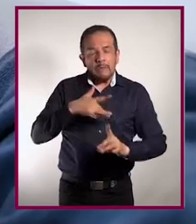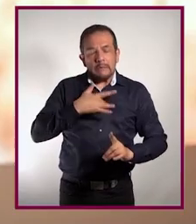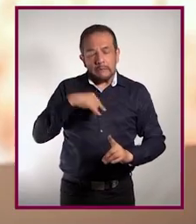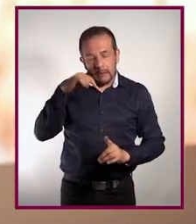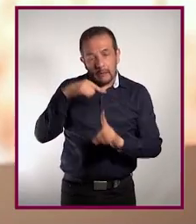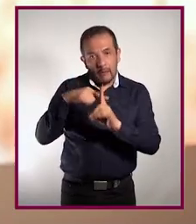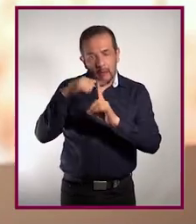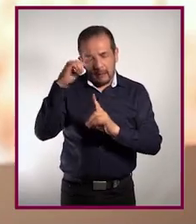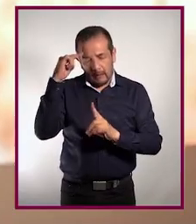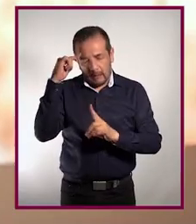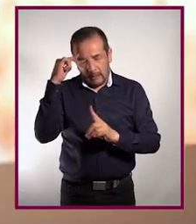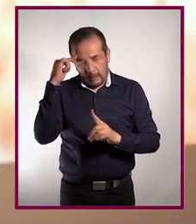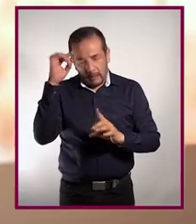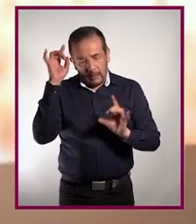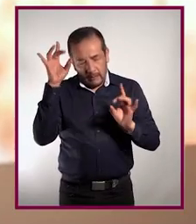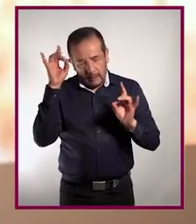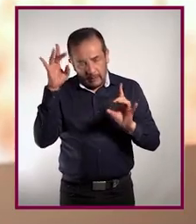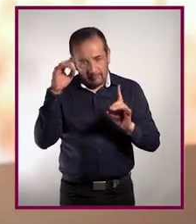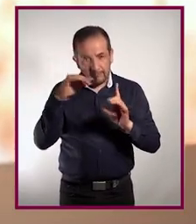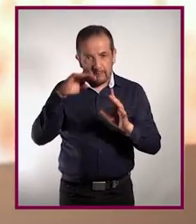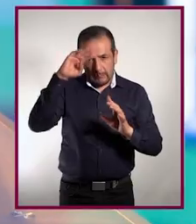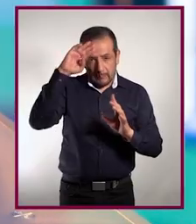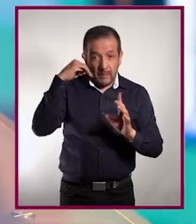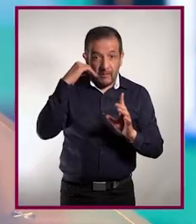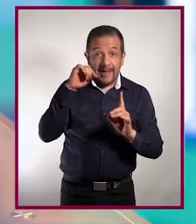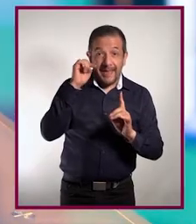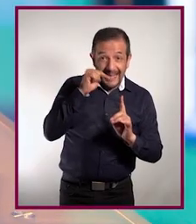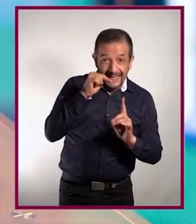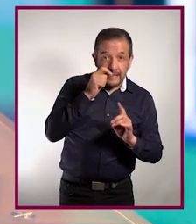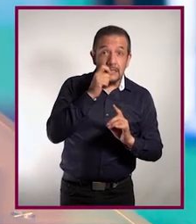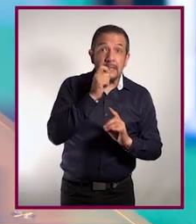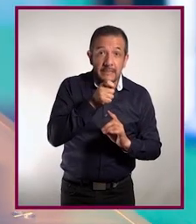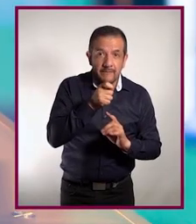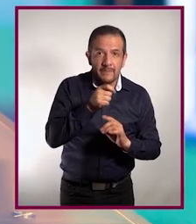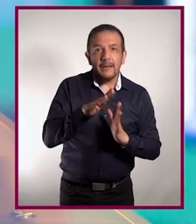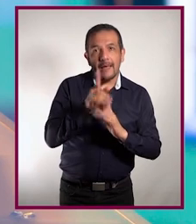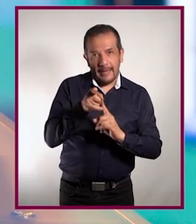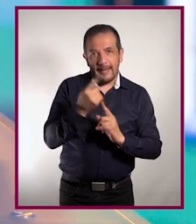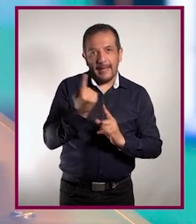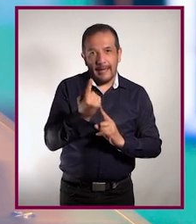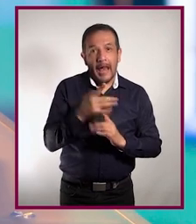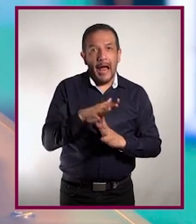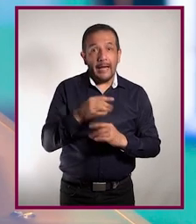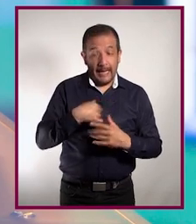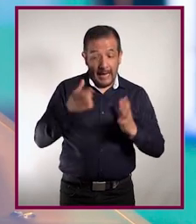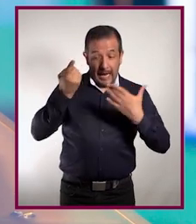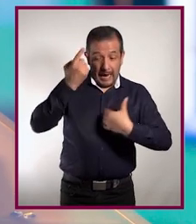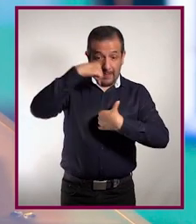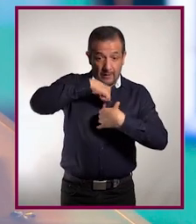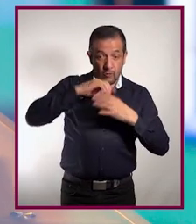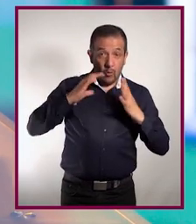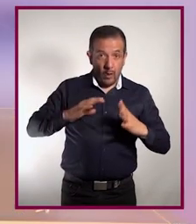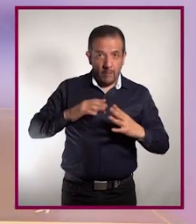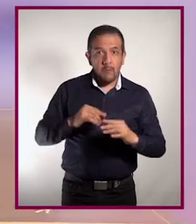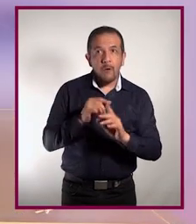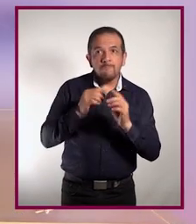fiebre o dolor de cabeza son, de forma metafórica, la evidencia de que se está librando una batalla invisible en tu cuerpo.